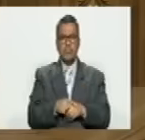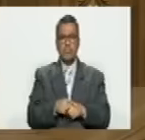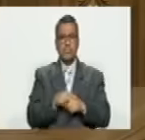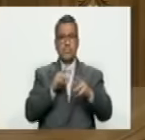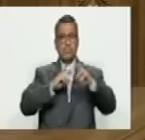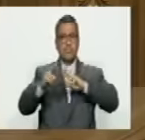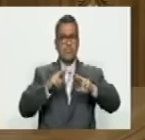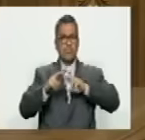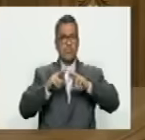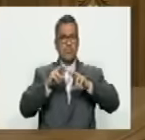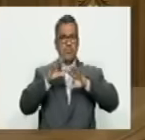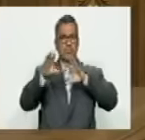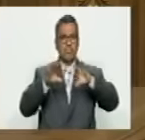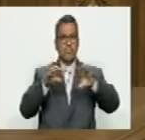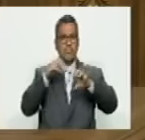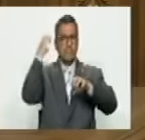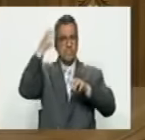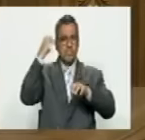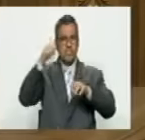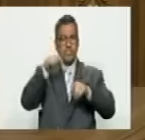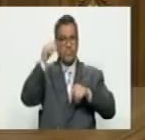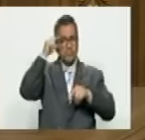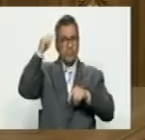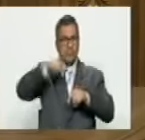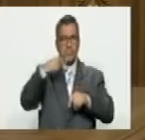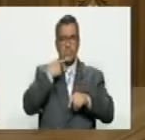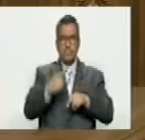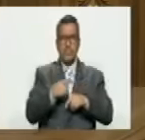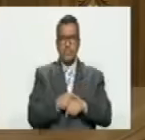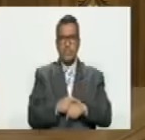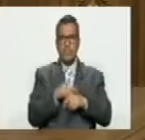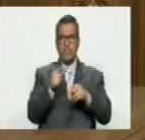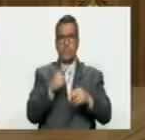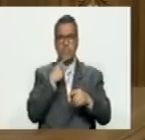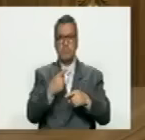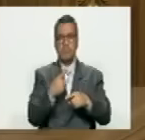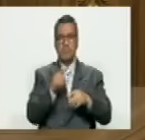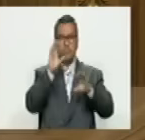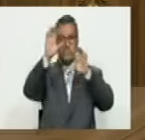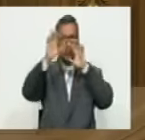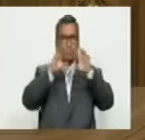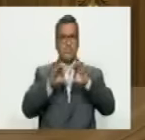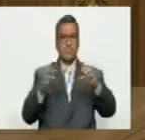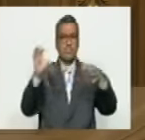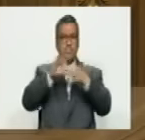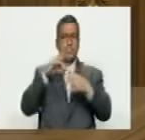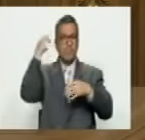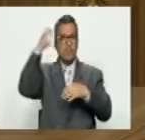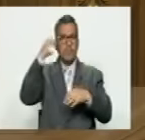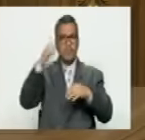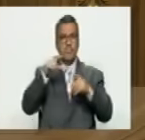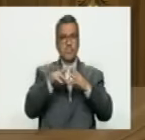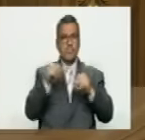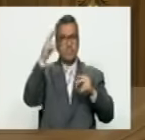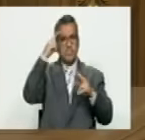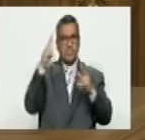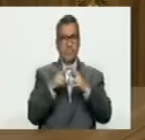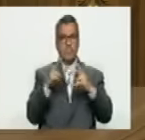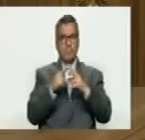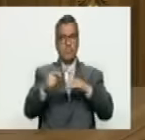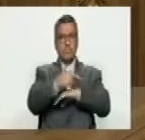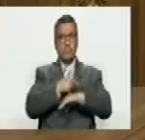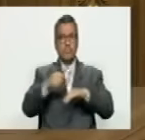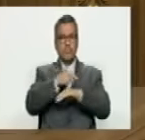relaciones exteriores de la Unión Europea hoy dice mi recomendación a los países de la Unión Europea es que no reconozcan al